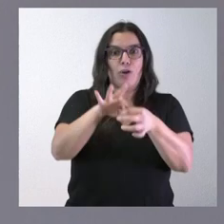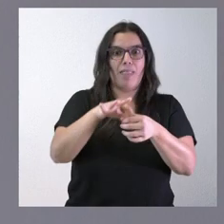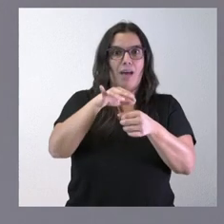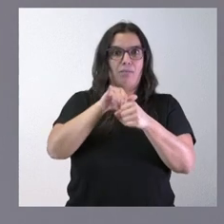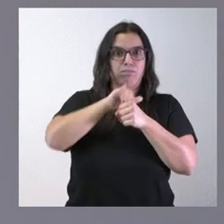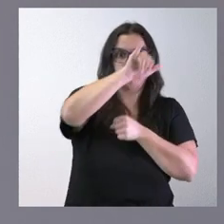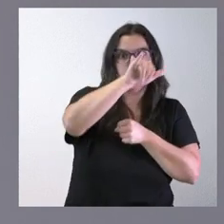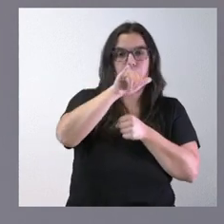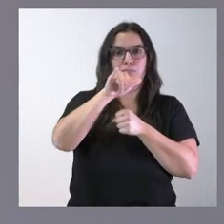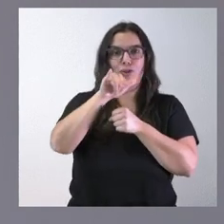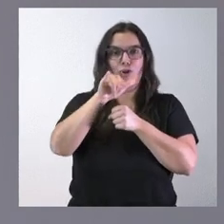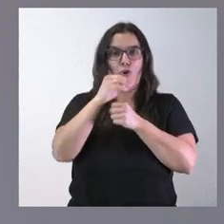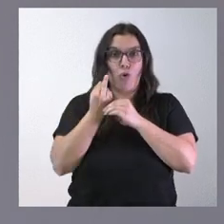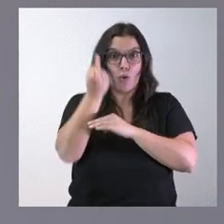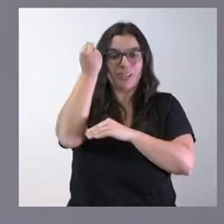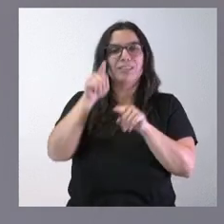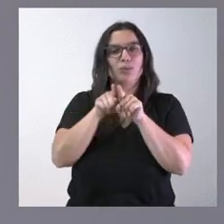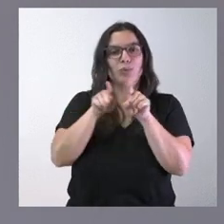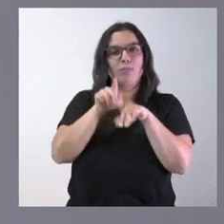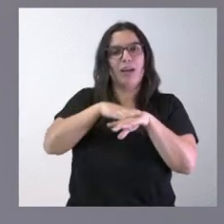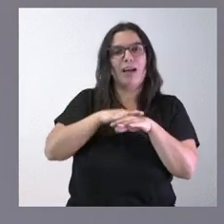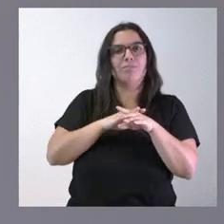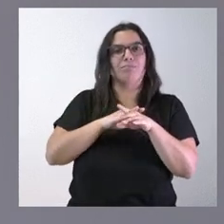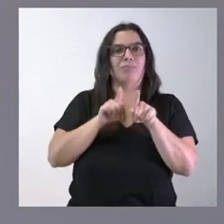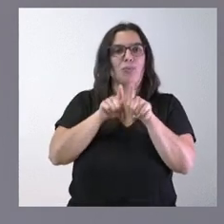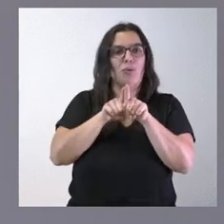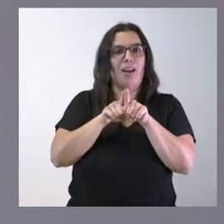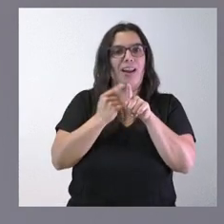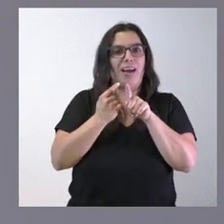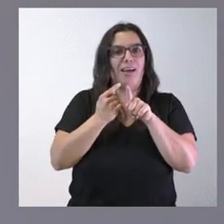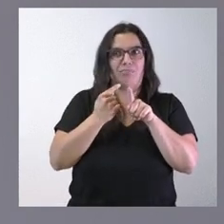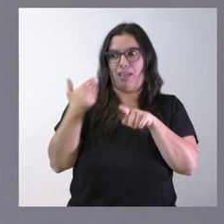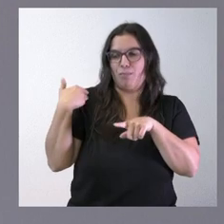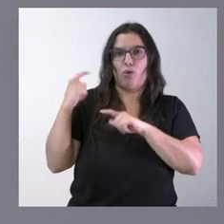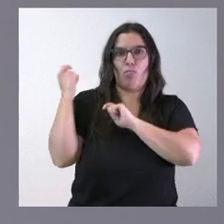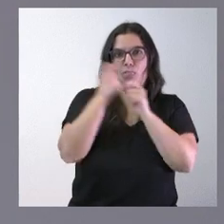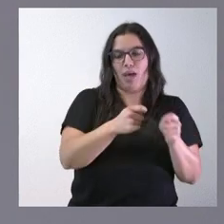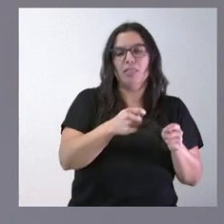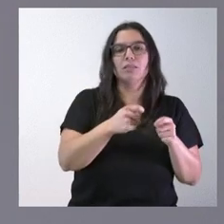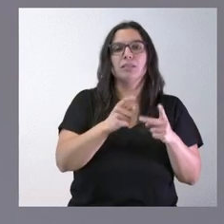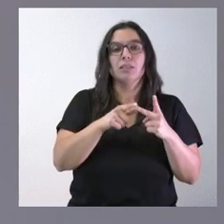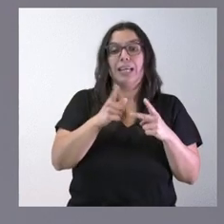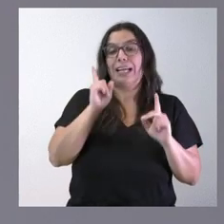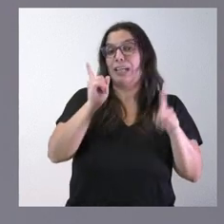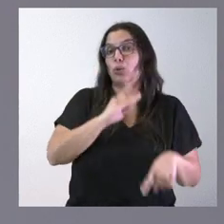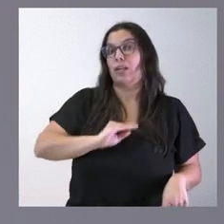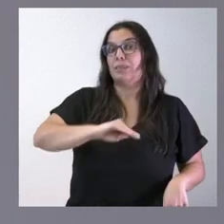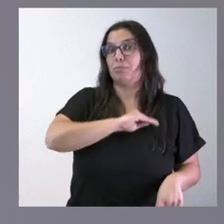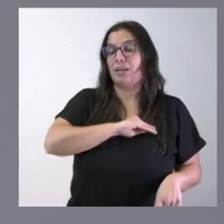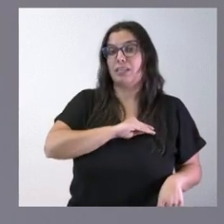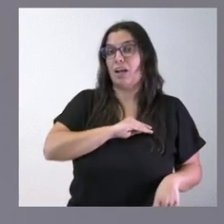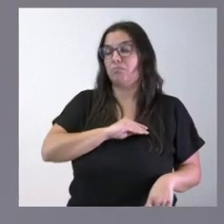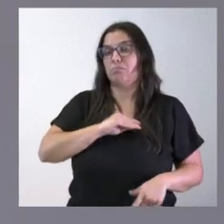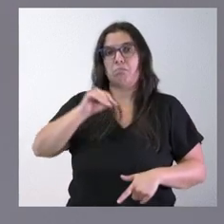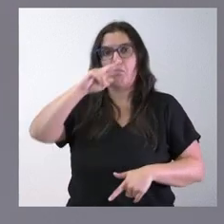vinculada a la Agencia Espacial Europea y que hemos obtenido hace muy pocos meses. En el caso de España, solo tiene Madrid,